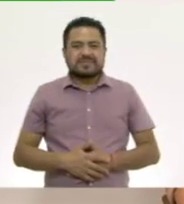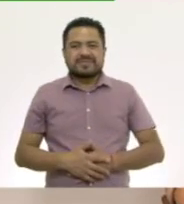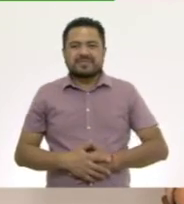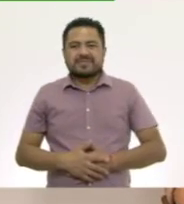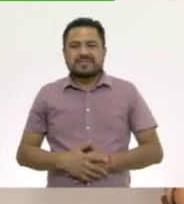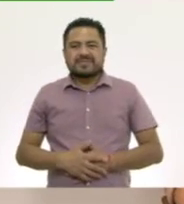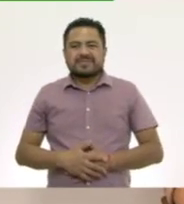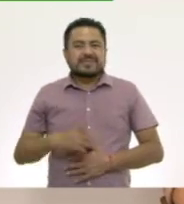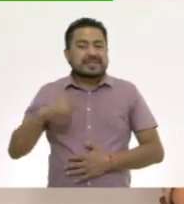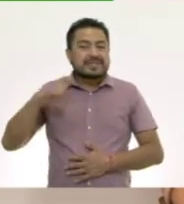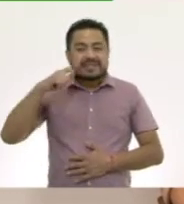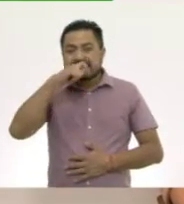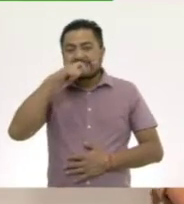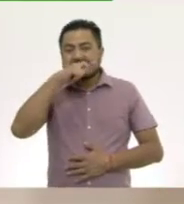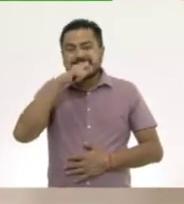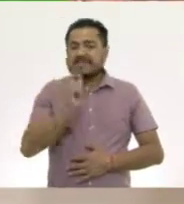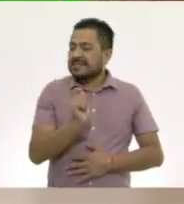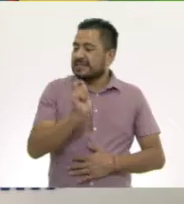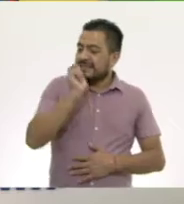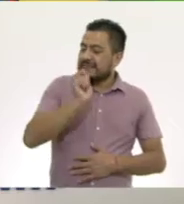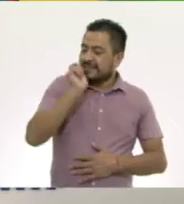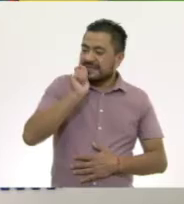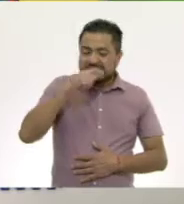...al cepillarnos los dientes.